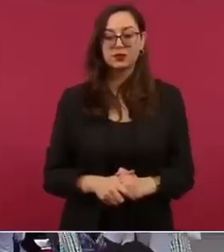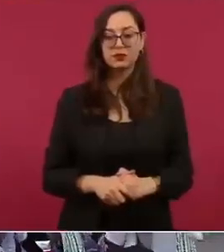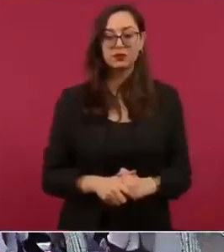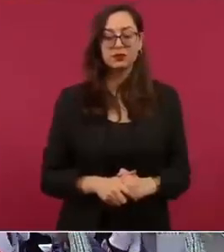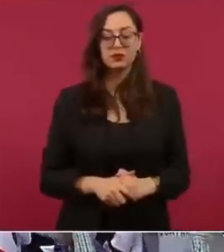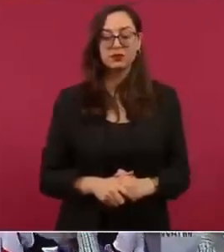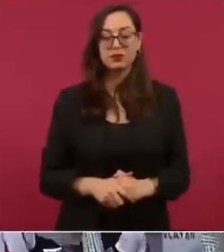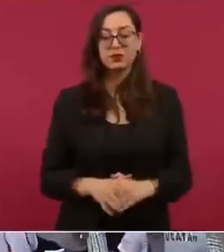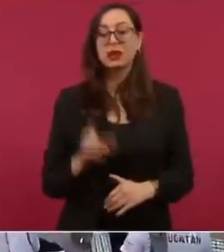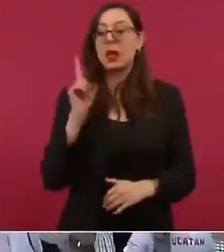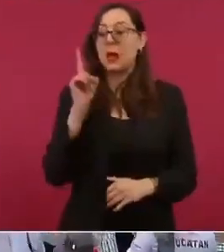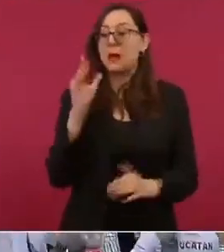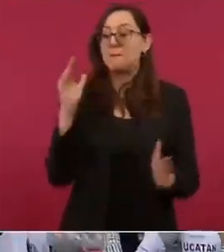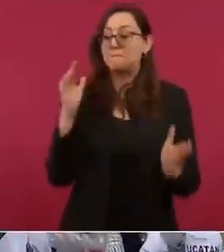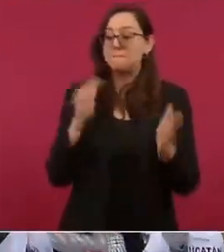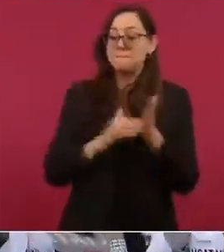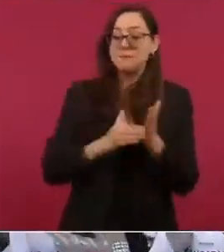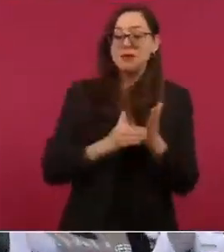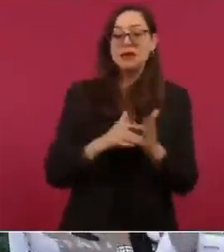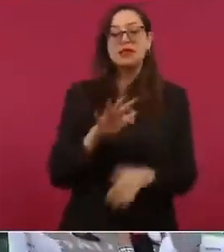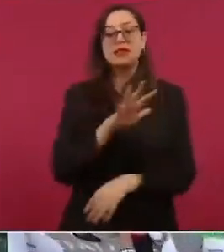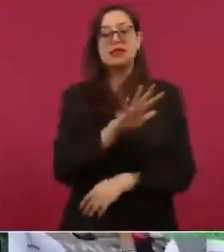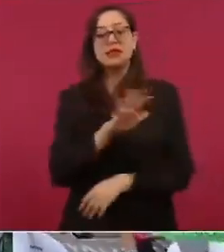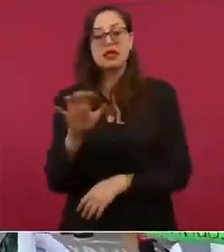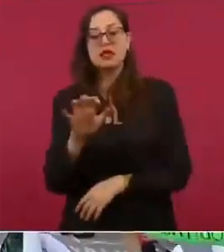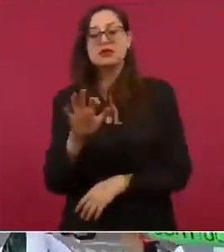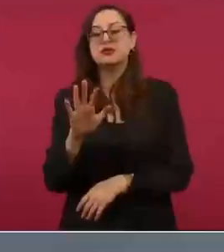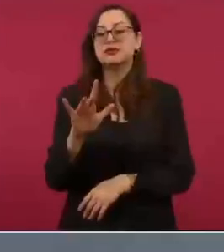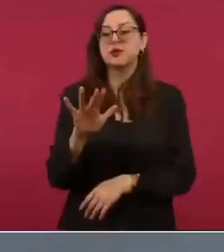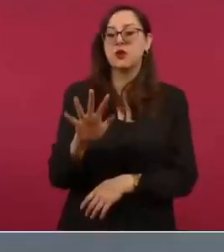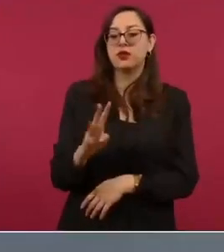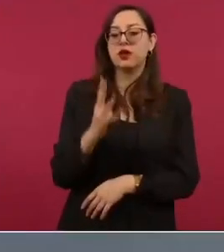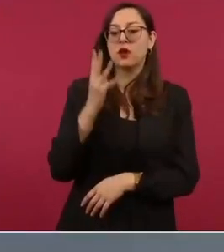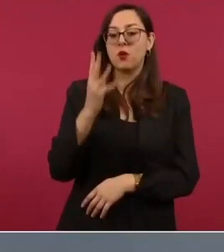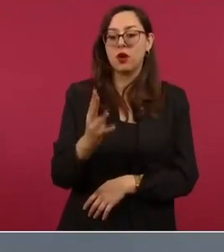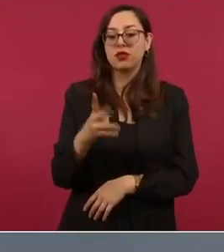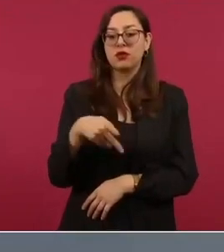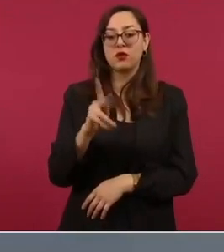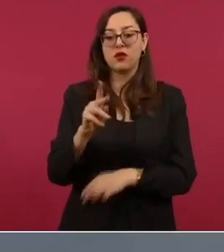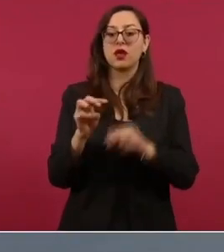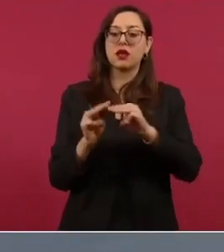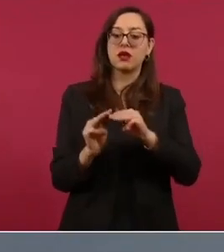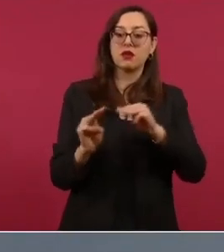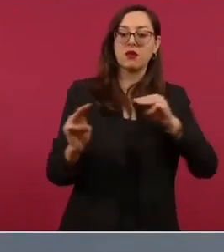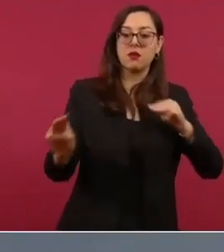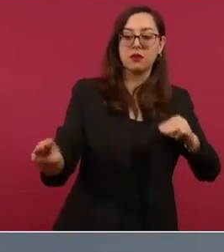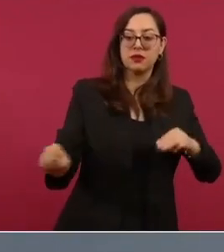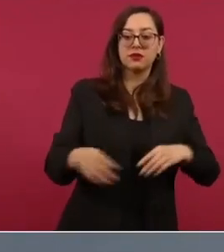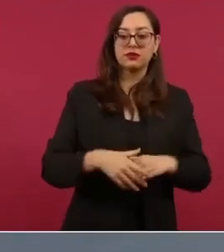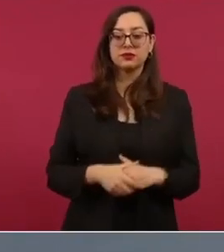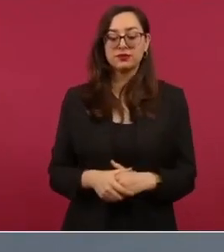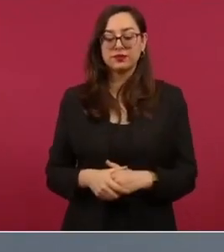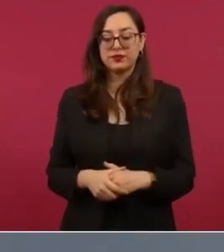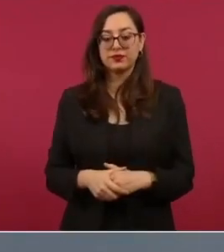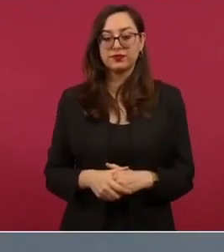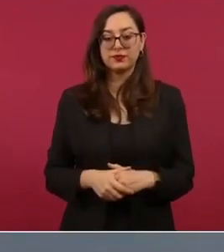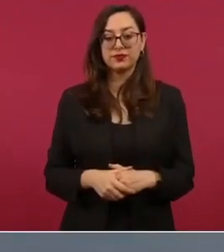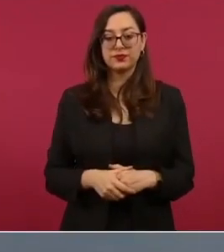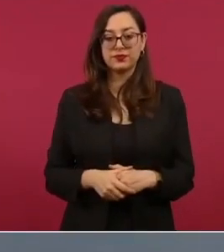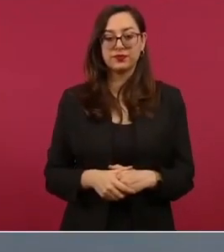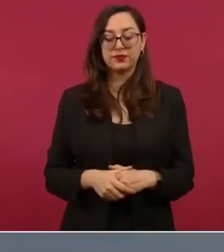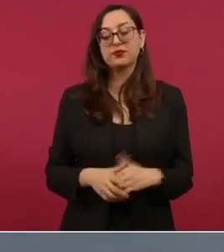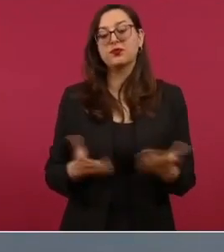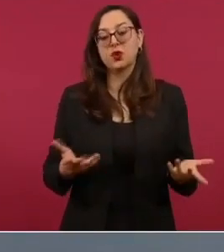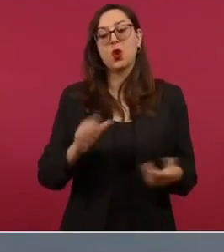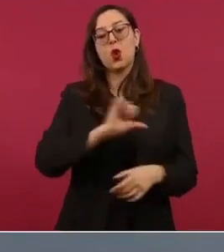son mil quinientos cincuenta y cuatro kilómetros el segundo lugar que no voy a